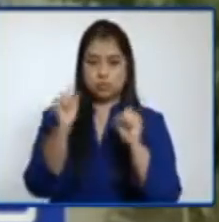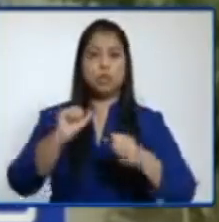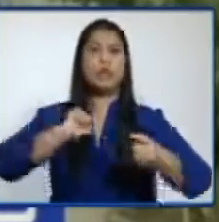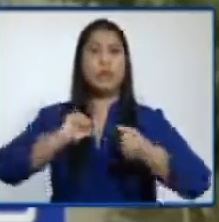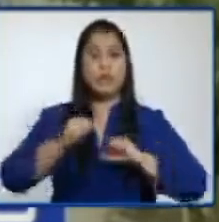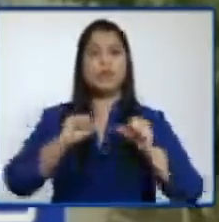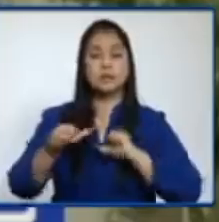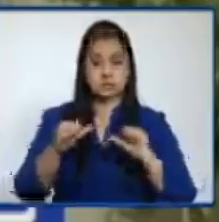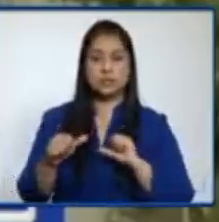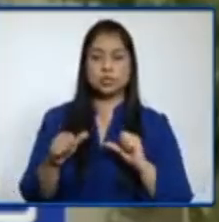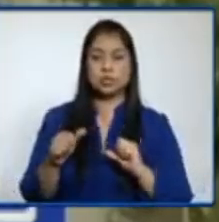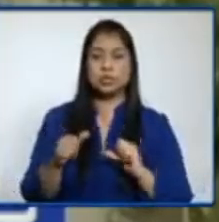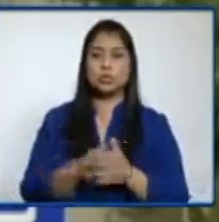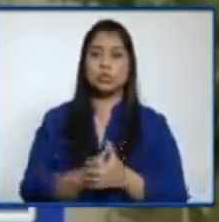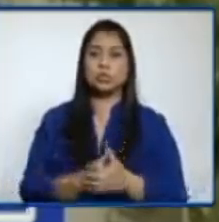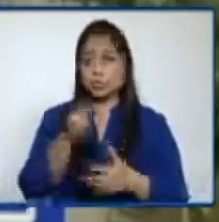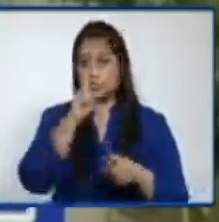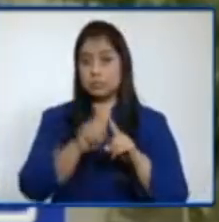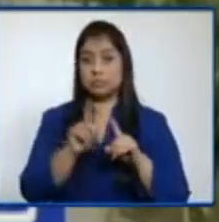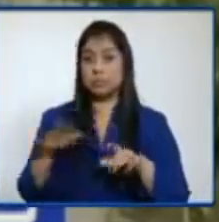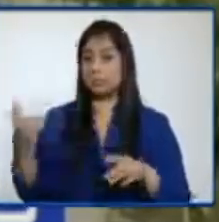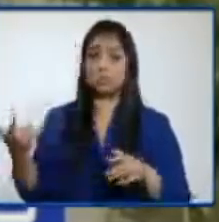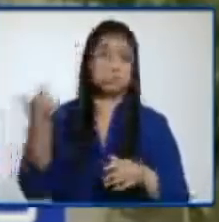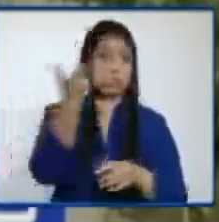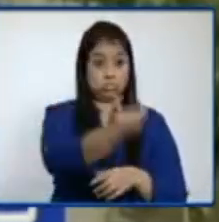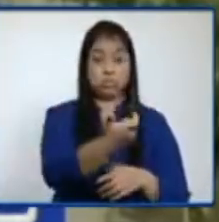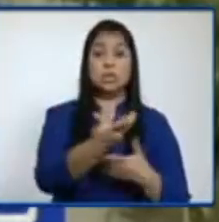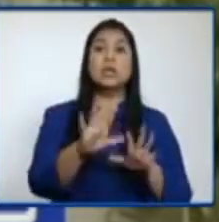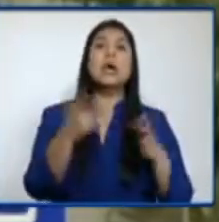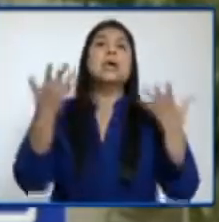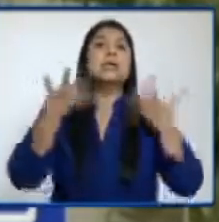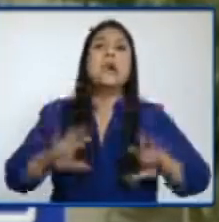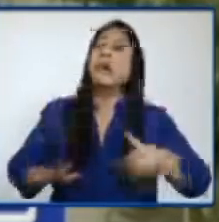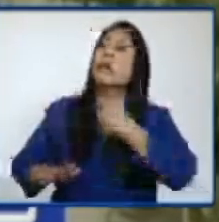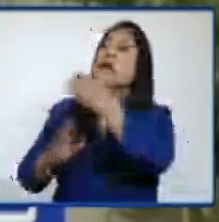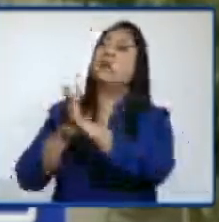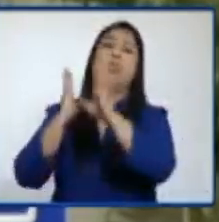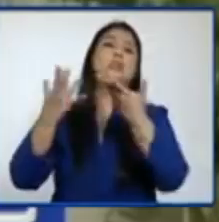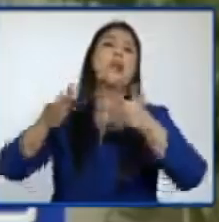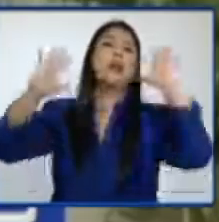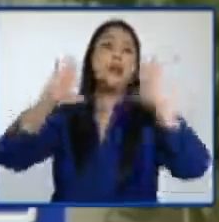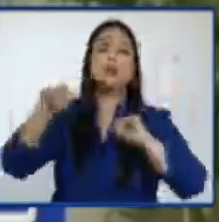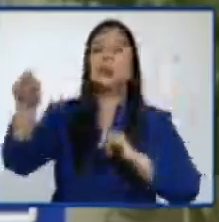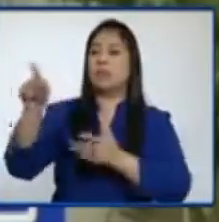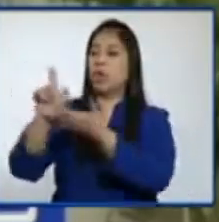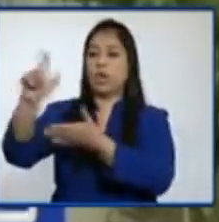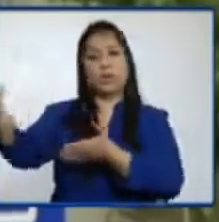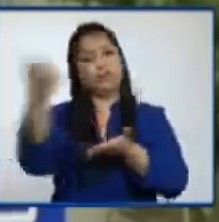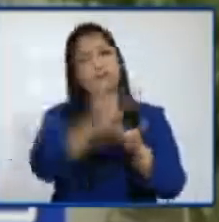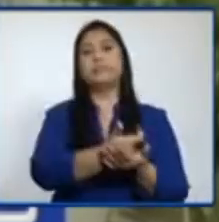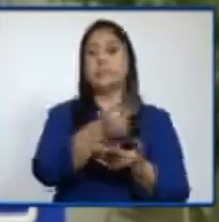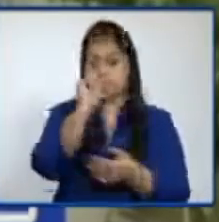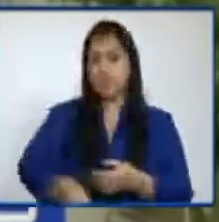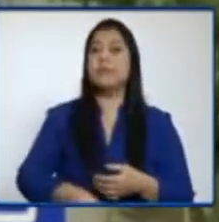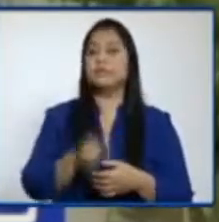a la devolución, si es que ya lo pagaron de esos recursos o que no los tengan que pagar, porque es